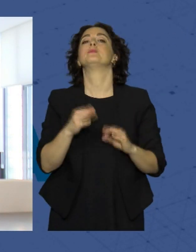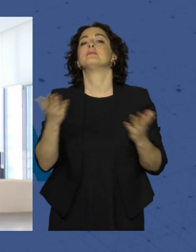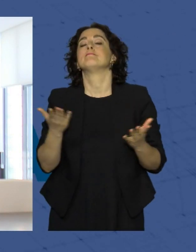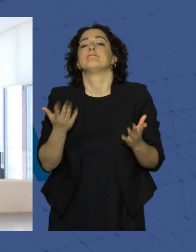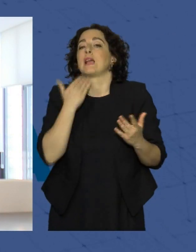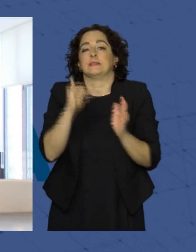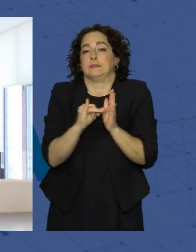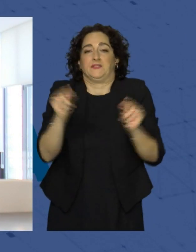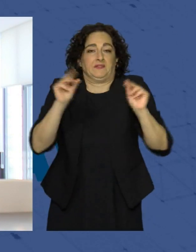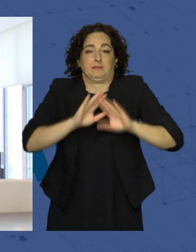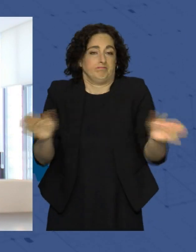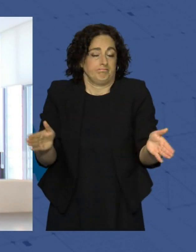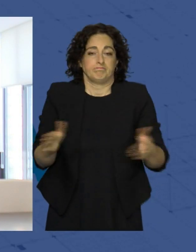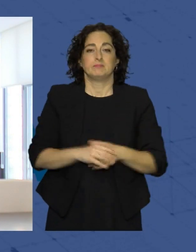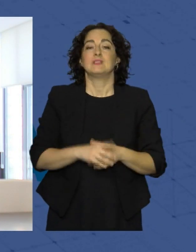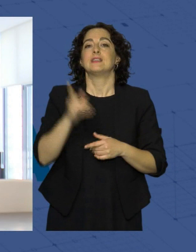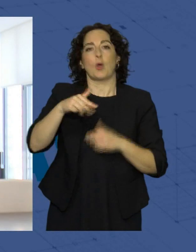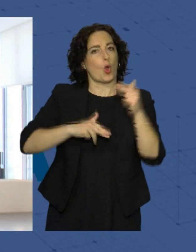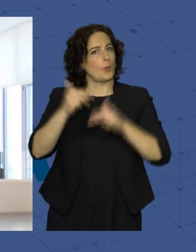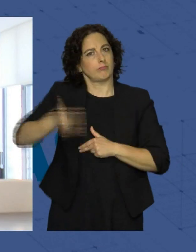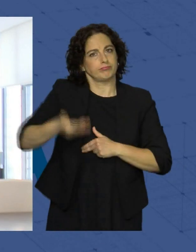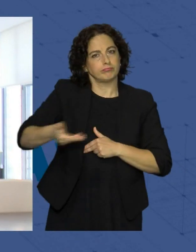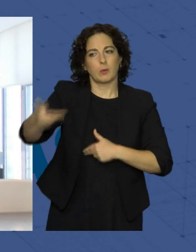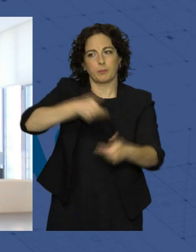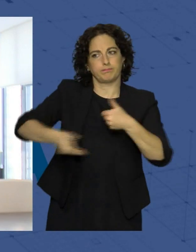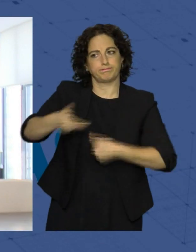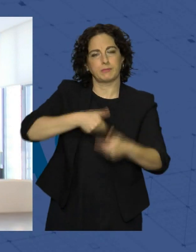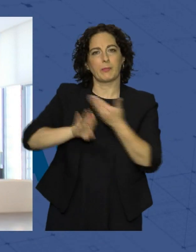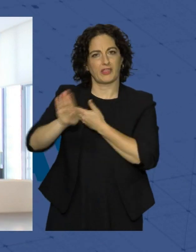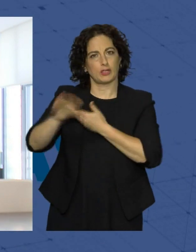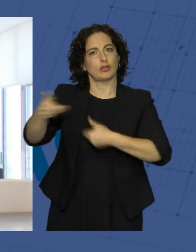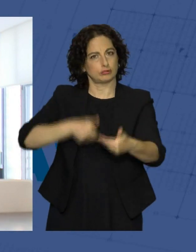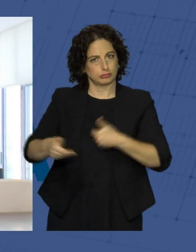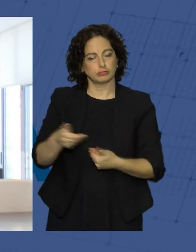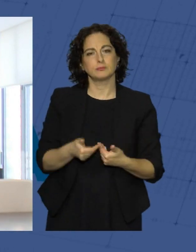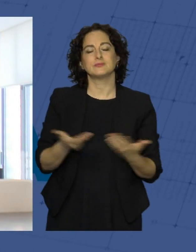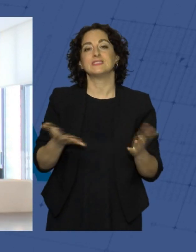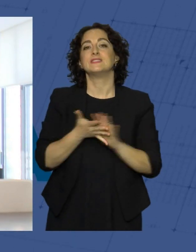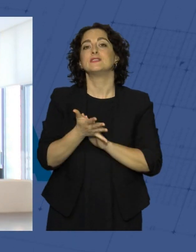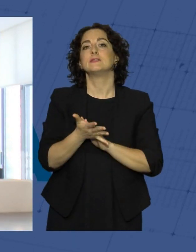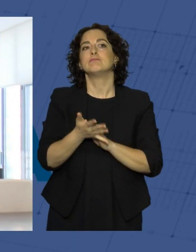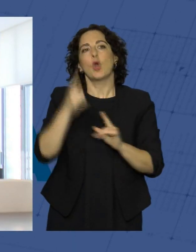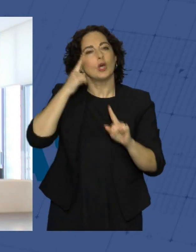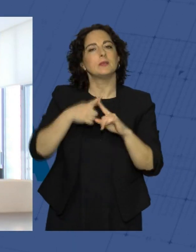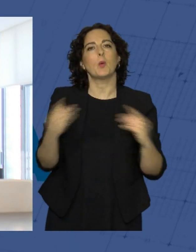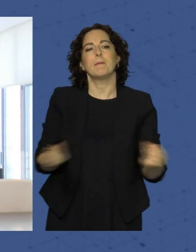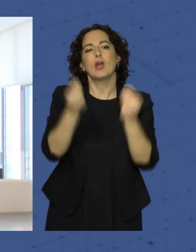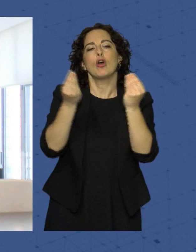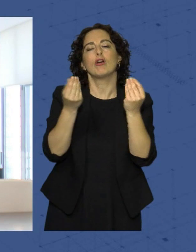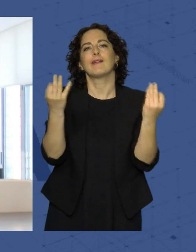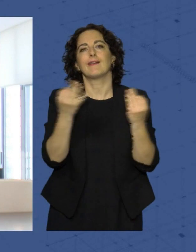terminada. También es una obra importante, demandada por los vecinos, por lo que supone mejorar no sólo la